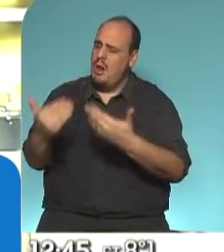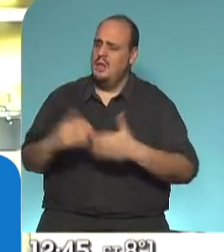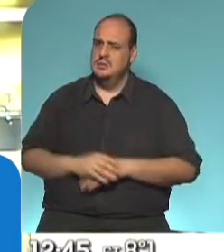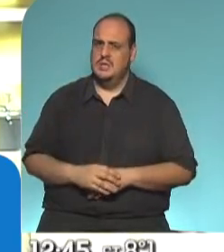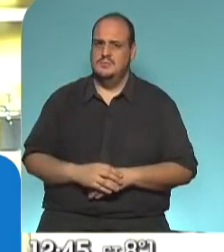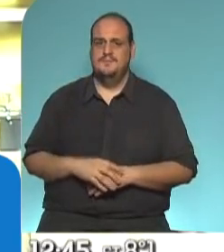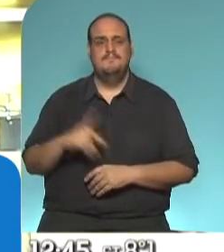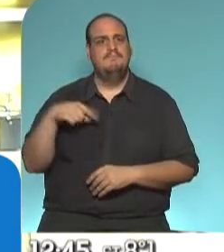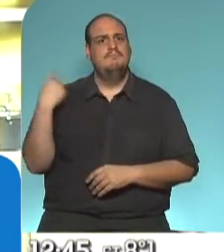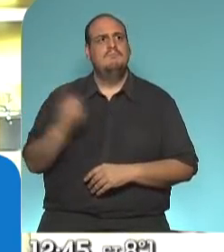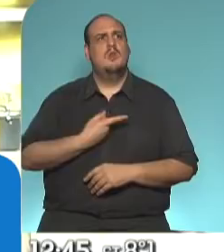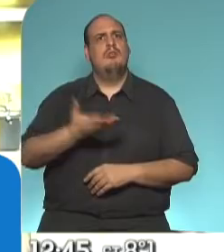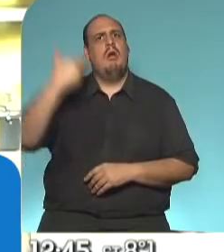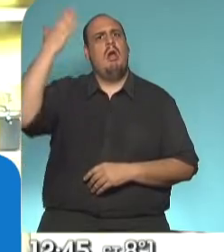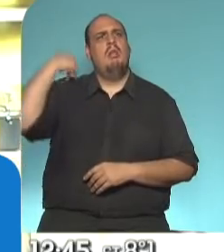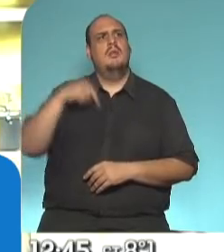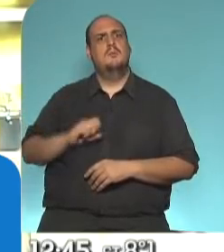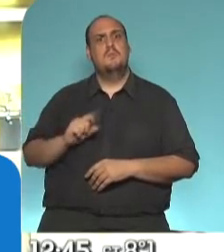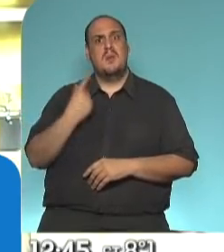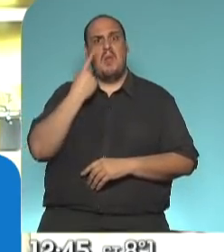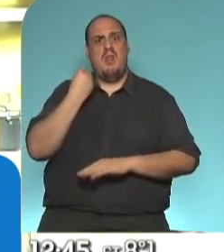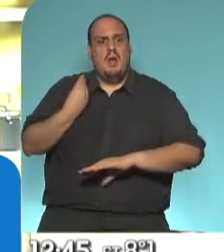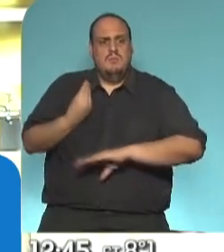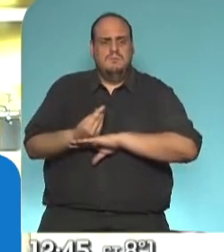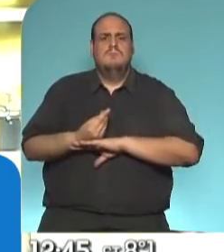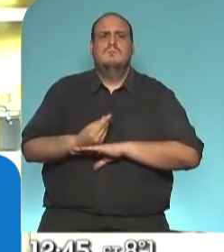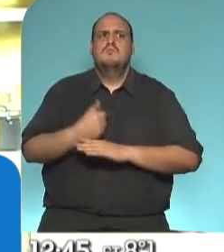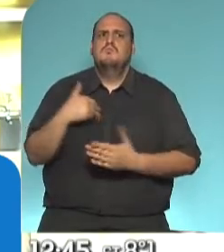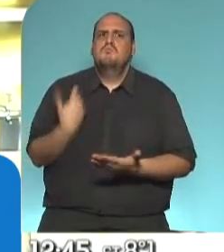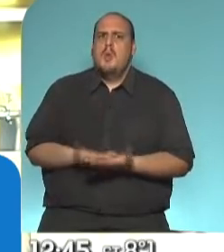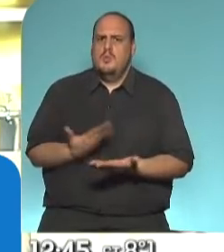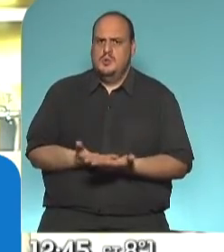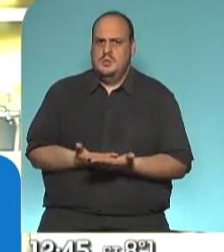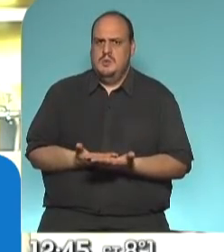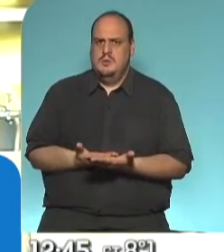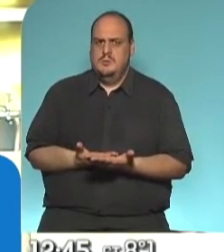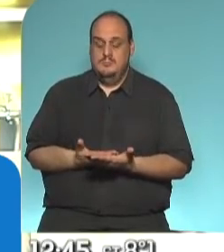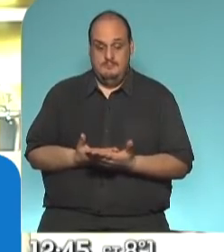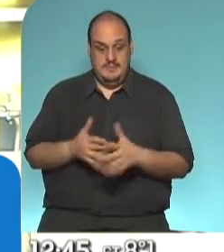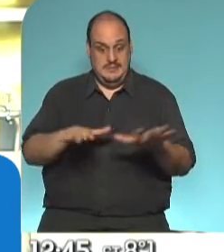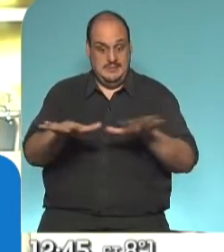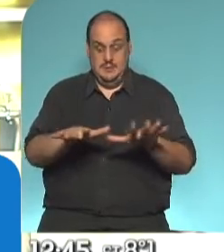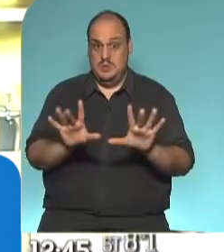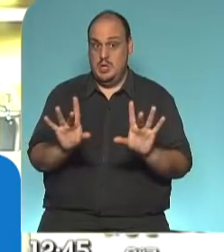Nosotros nos propusimos desde el primer día que llegamos, en un escenario muy complejo,